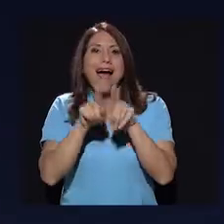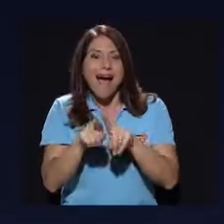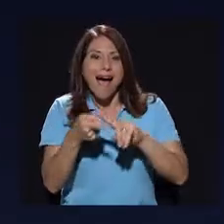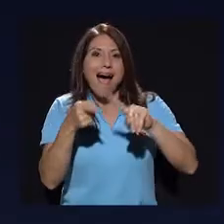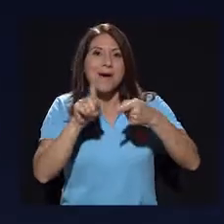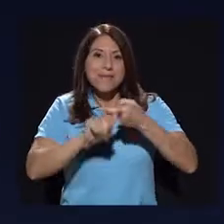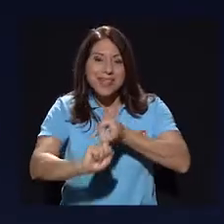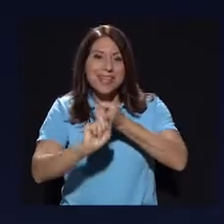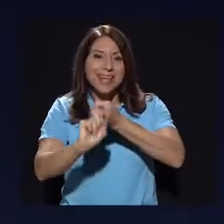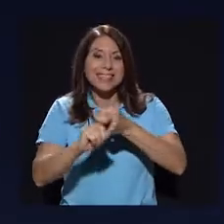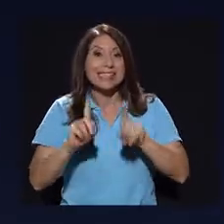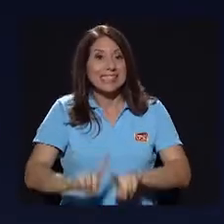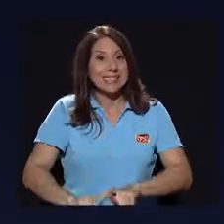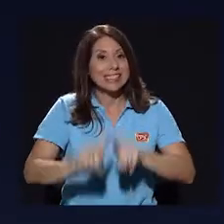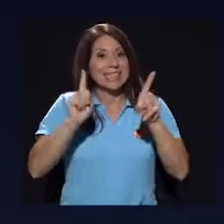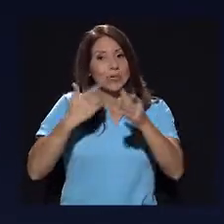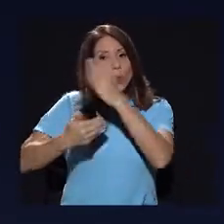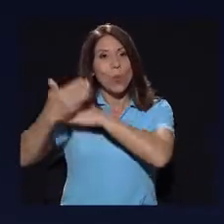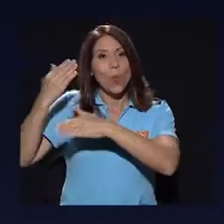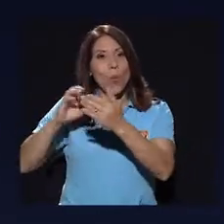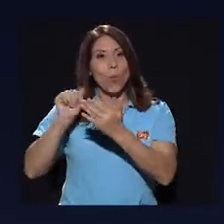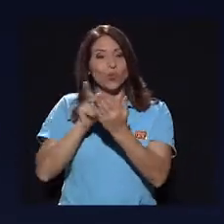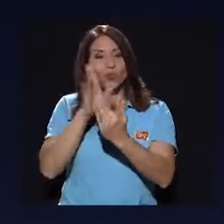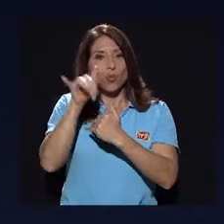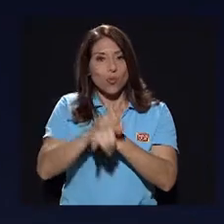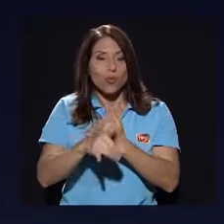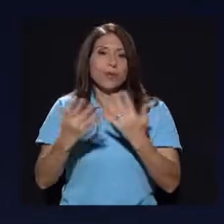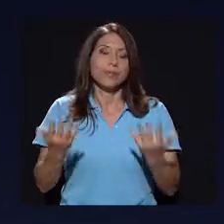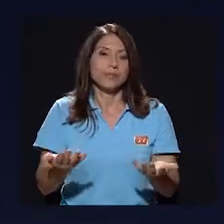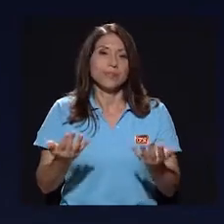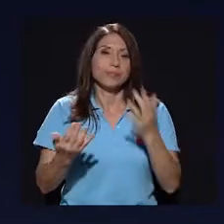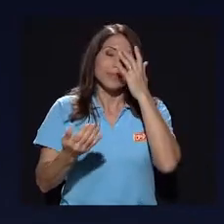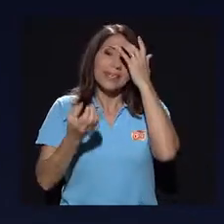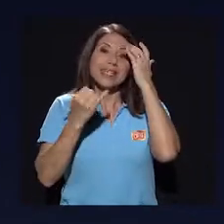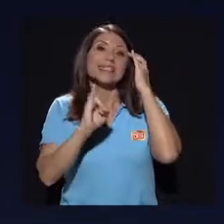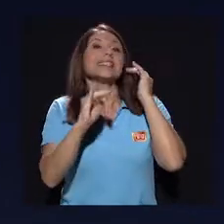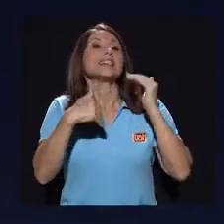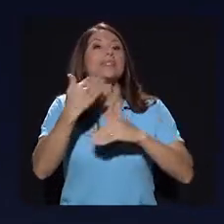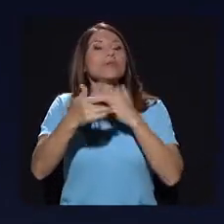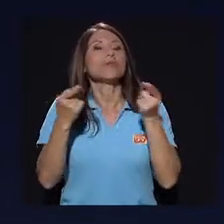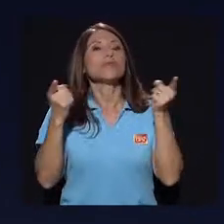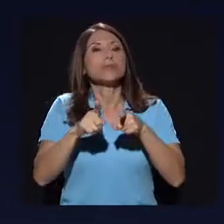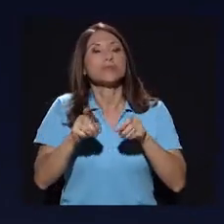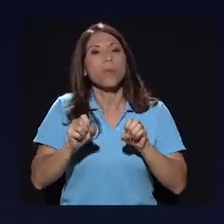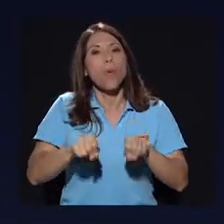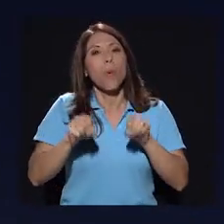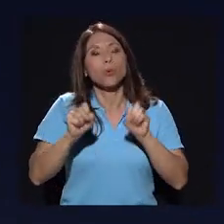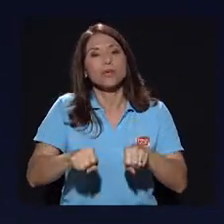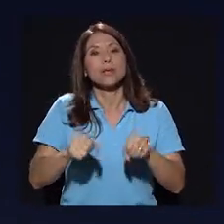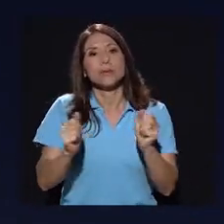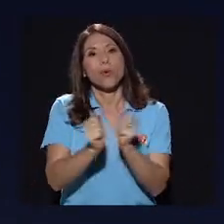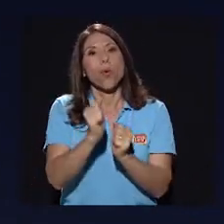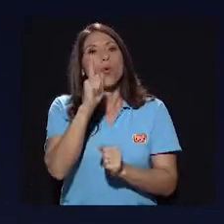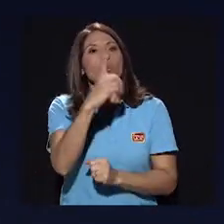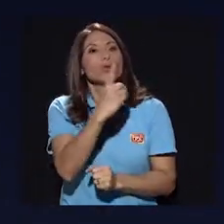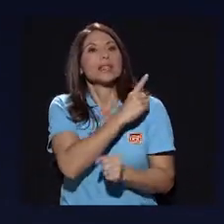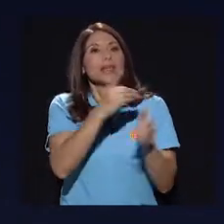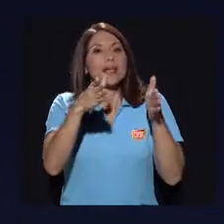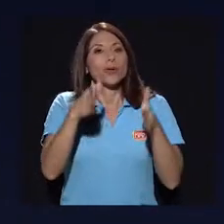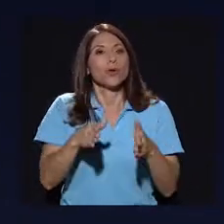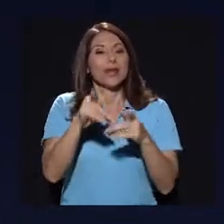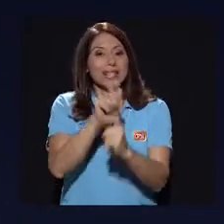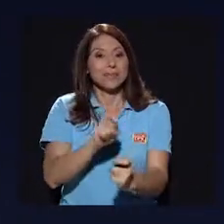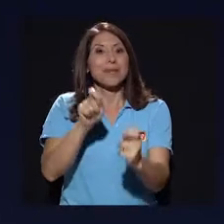y que sean distinto a lo que hemos venido trabajando en otros proyectos, ¿verdad? Y si se da la posibilidad de que sea con un director,